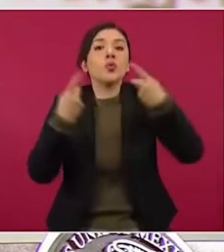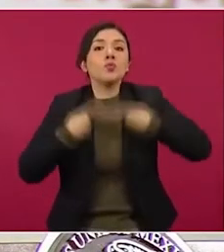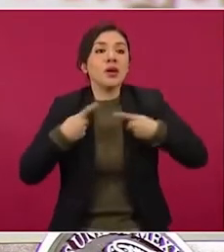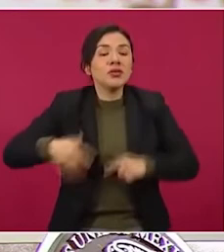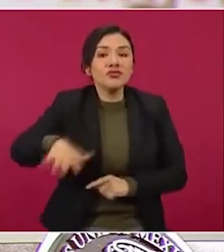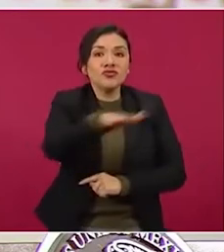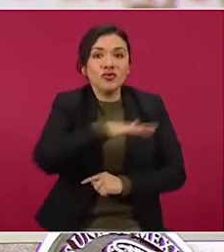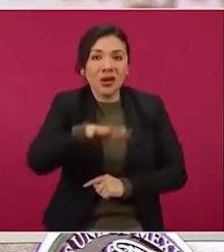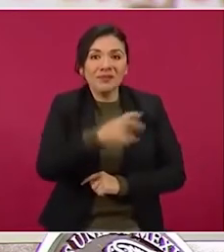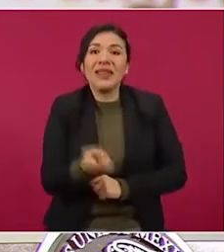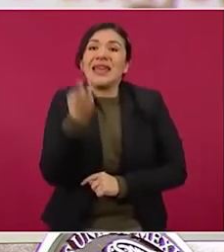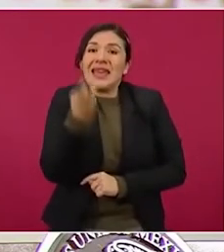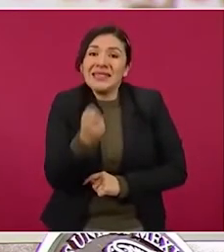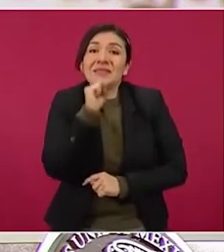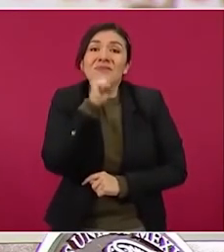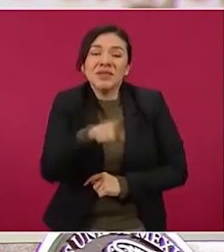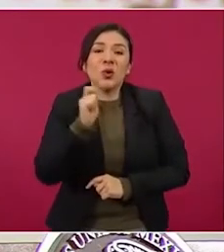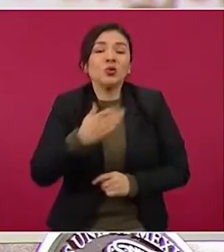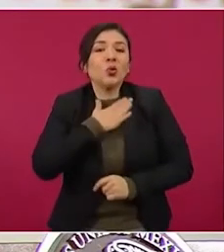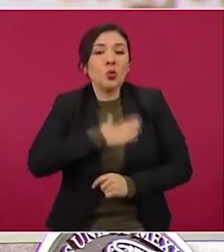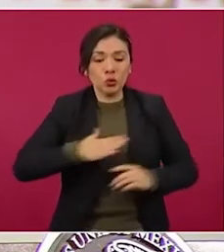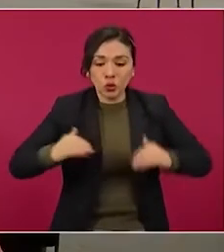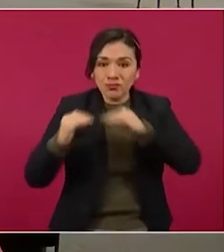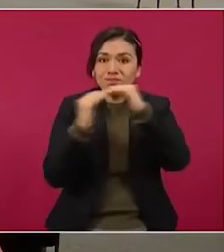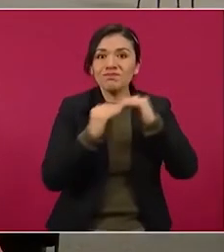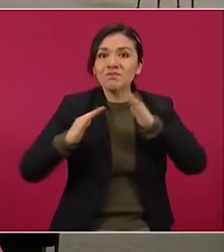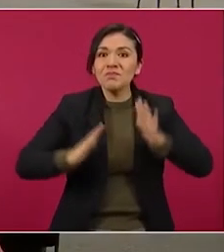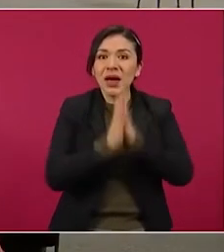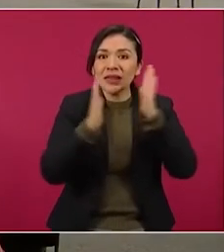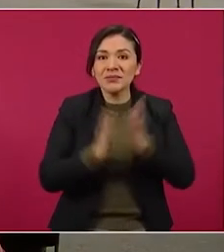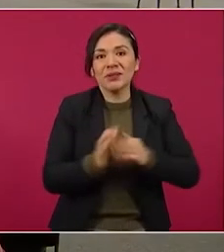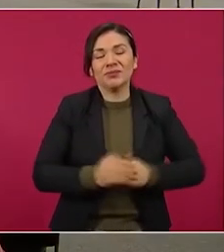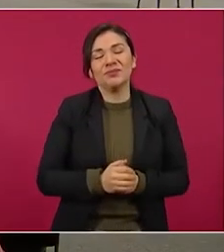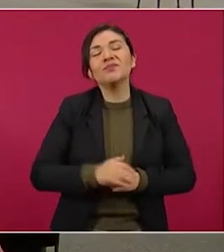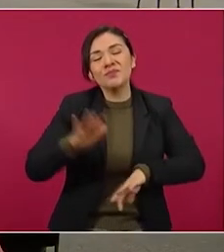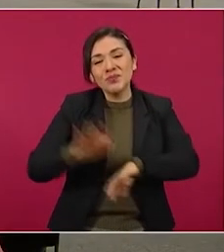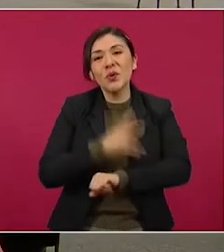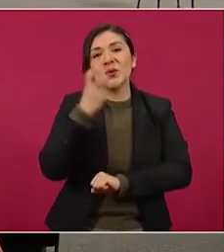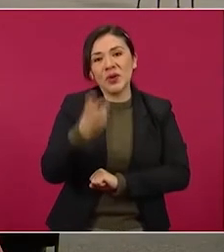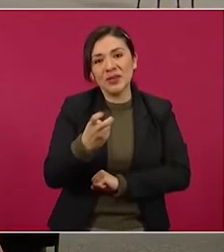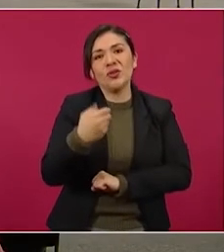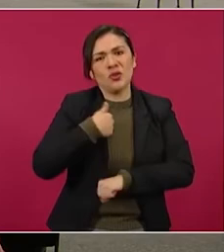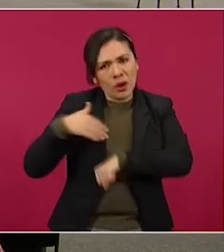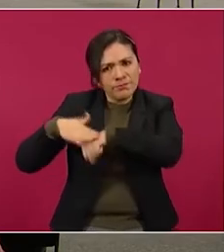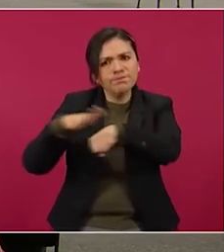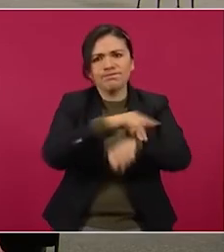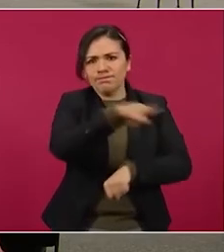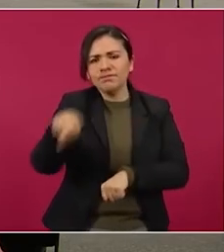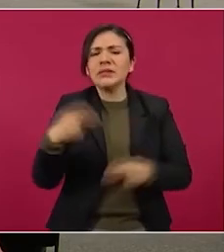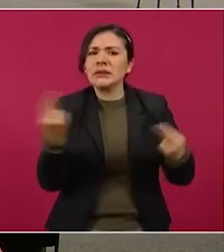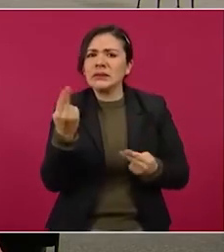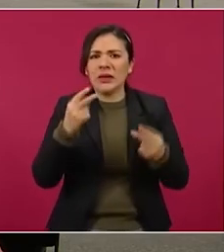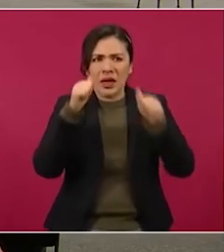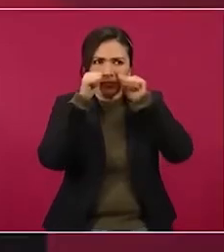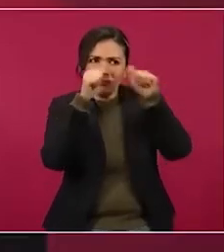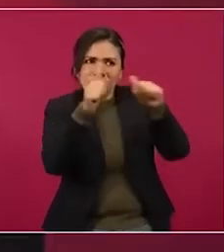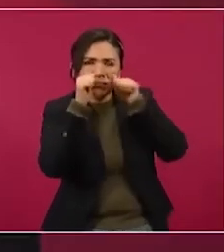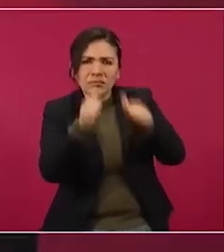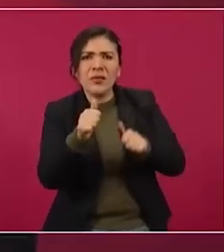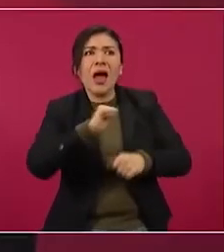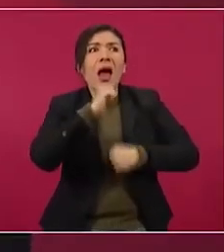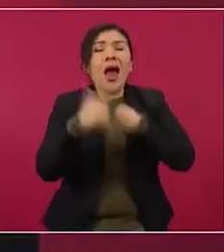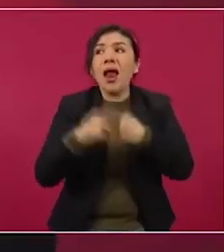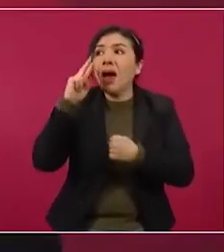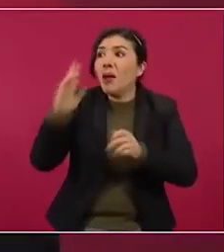De eso también se trata la democracia participativa. Y por eso los llamamos a estar atentos y a no dejarse